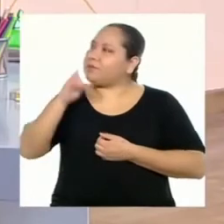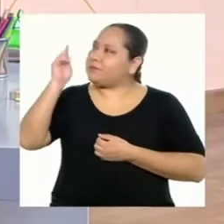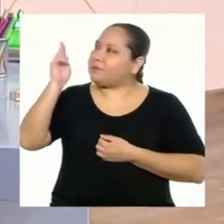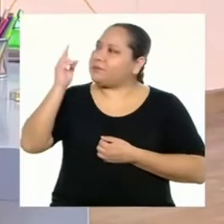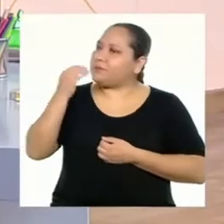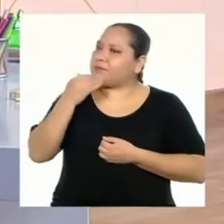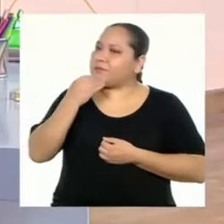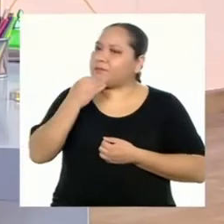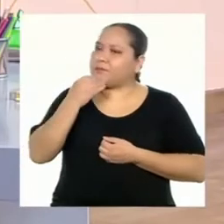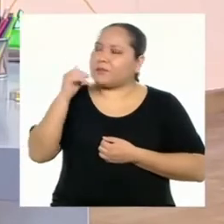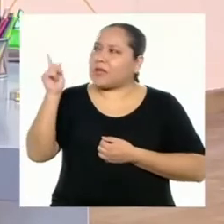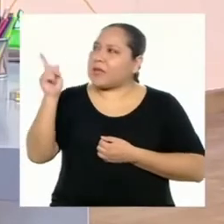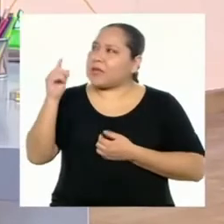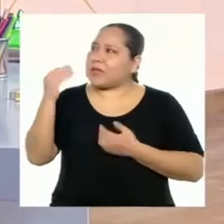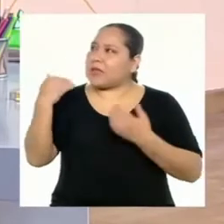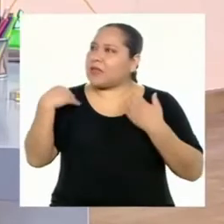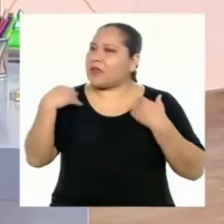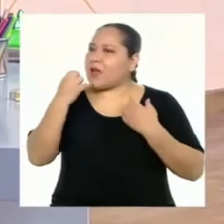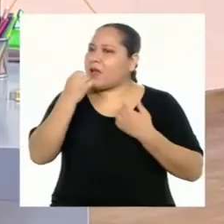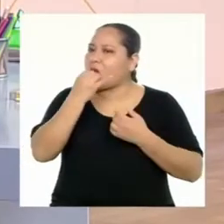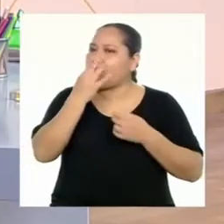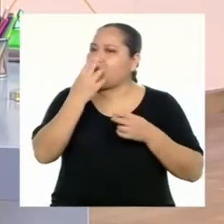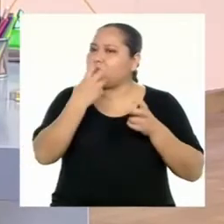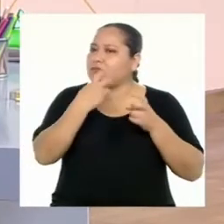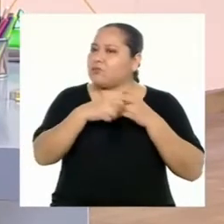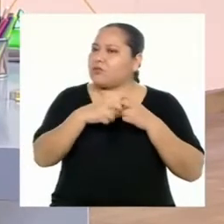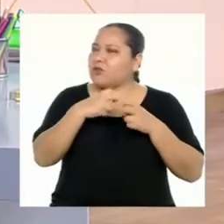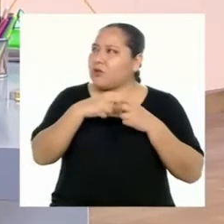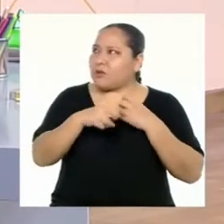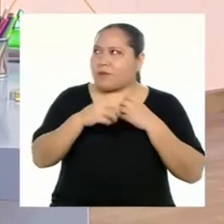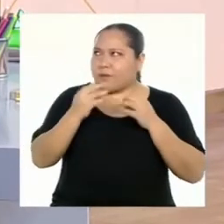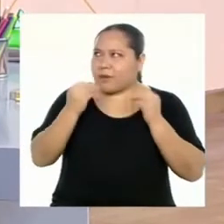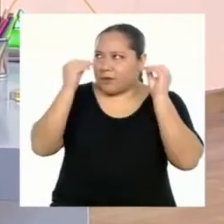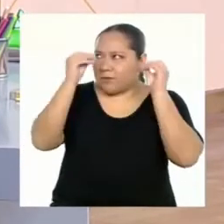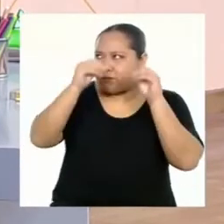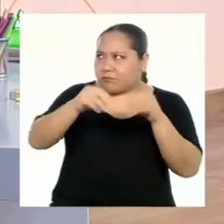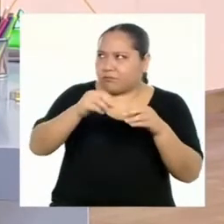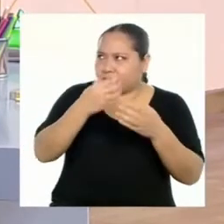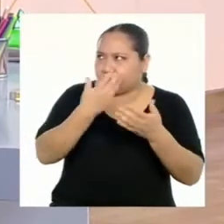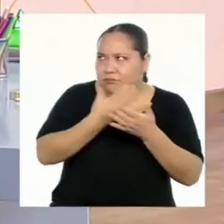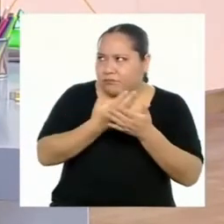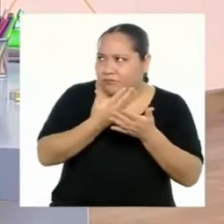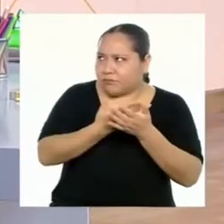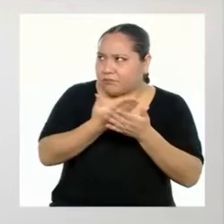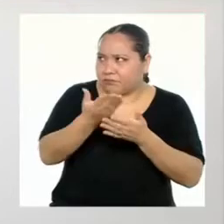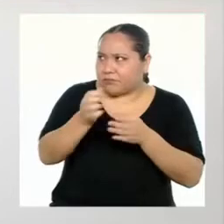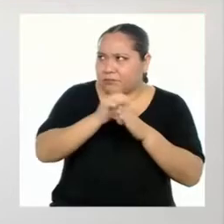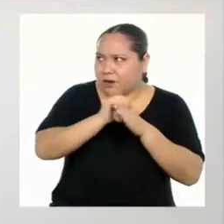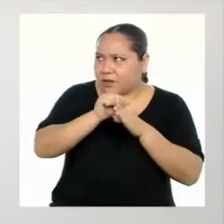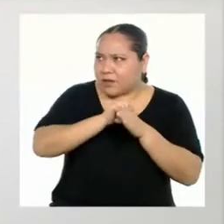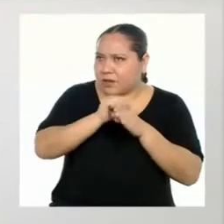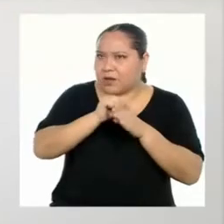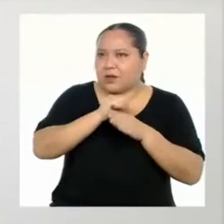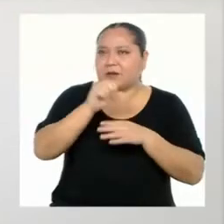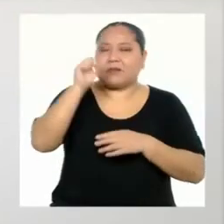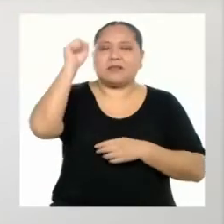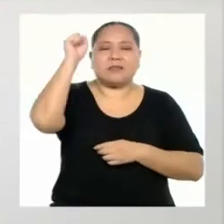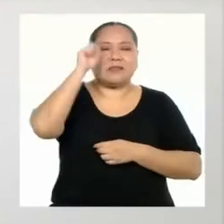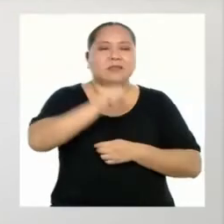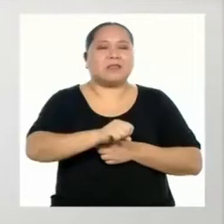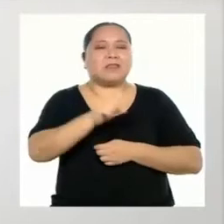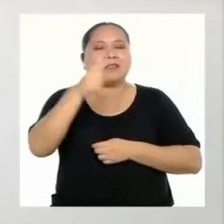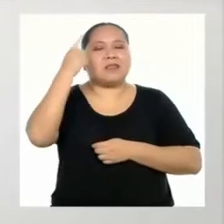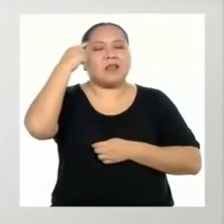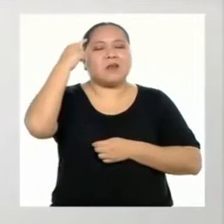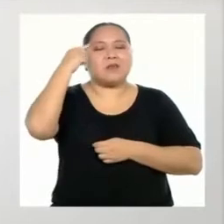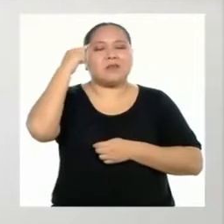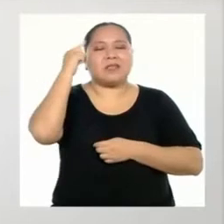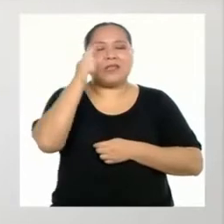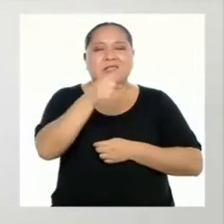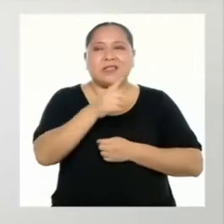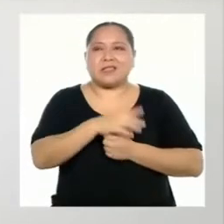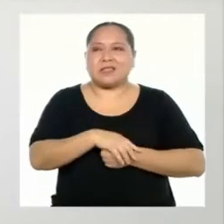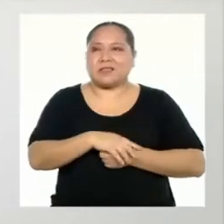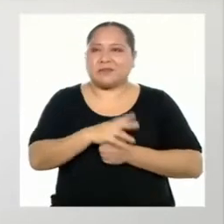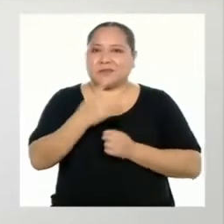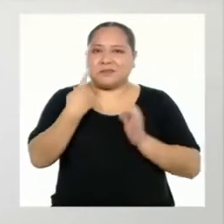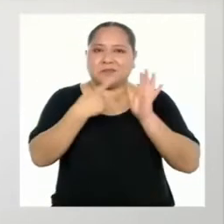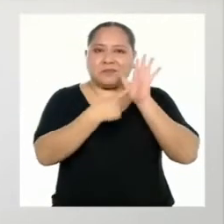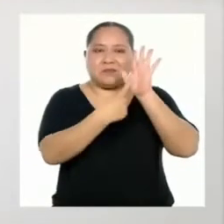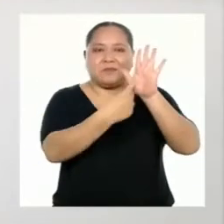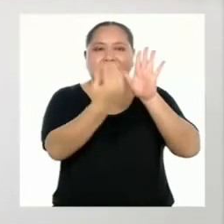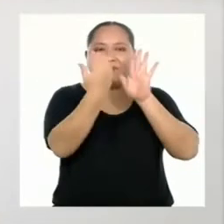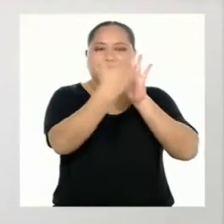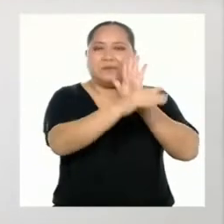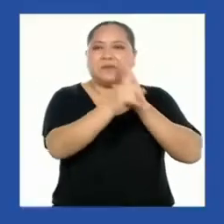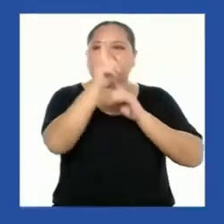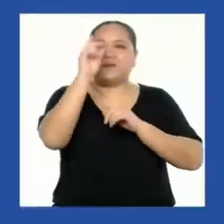Profesora, ¿y por ahí tendrá alguna situación como para poner en práctica esto que acabamos de ver? Justo estaba pensando en eso. Mira,